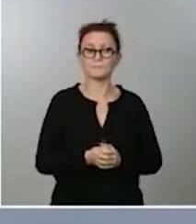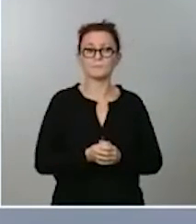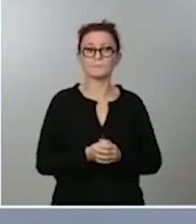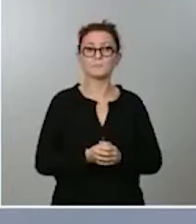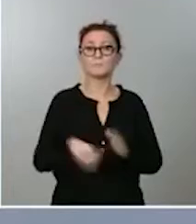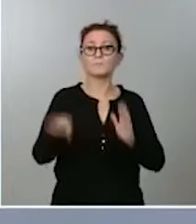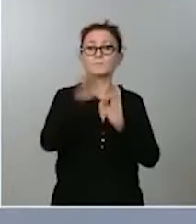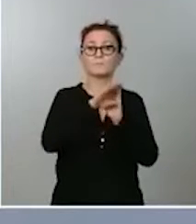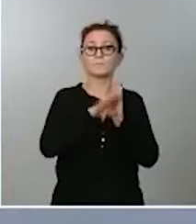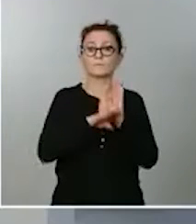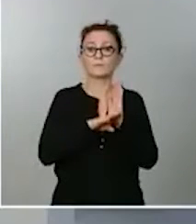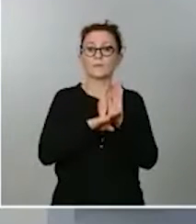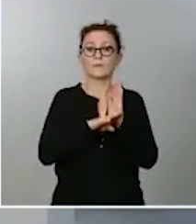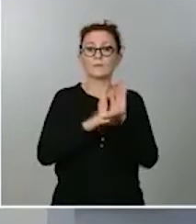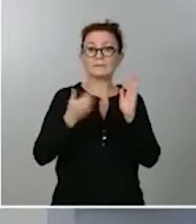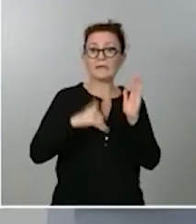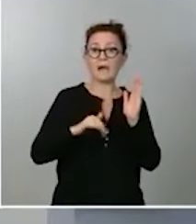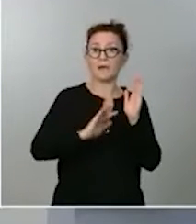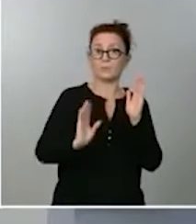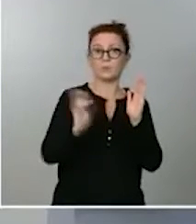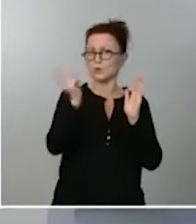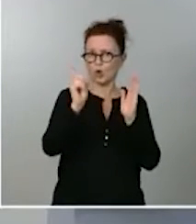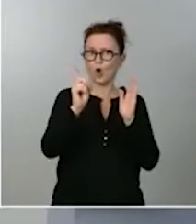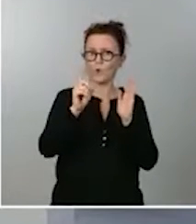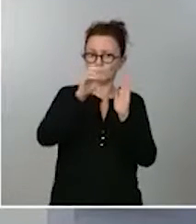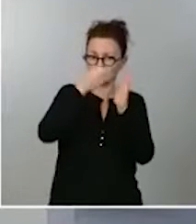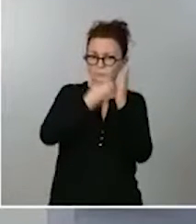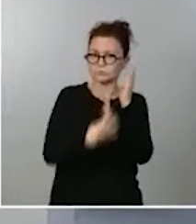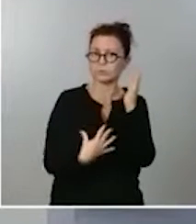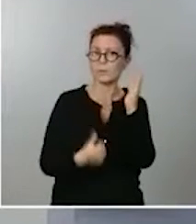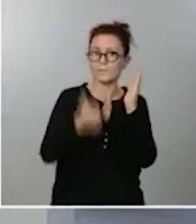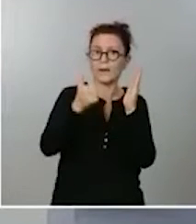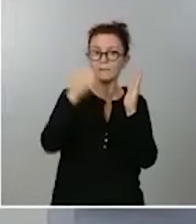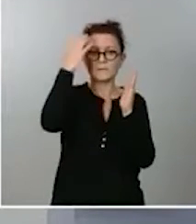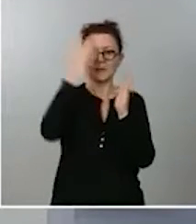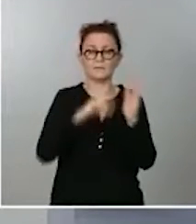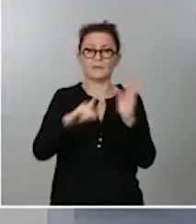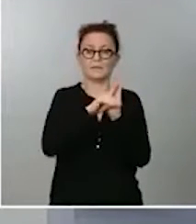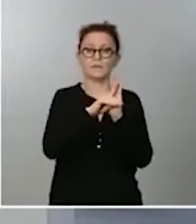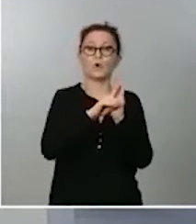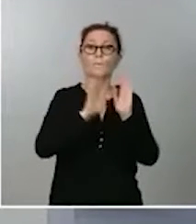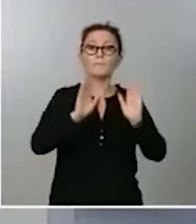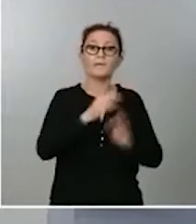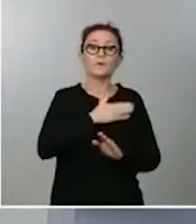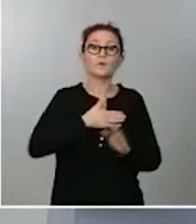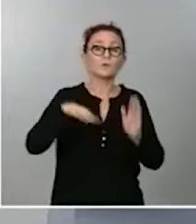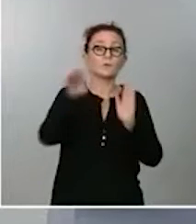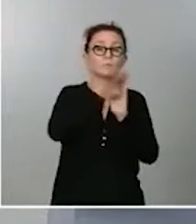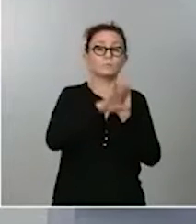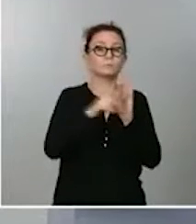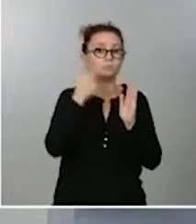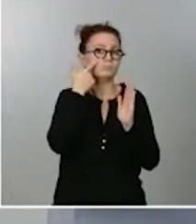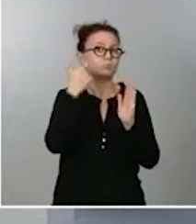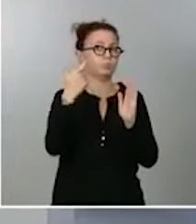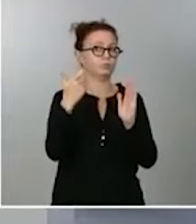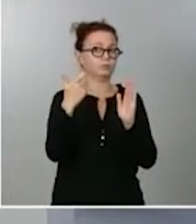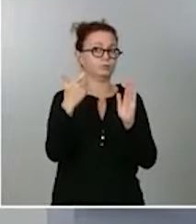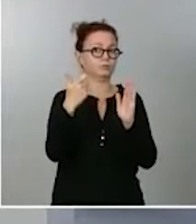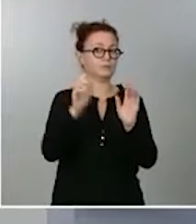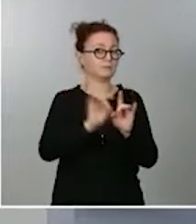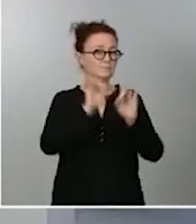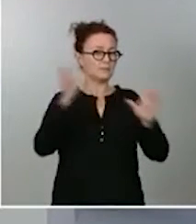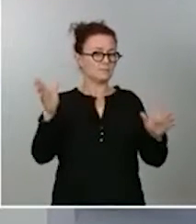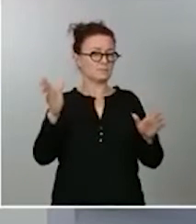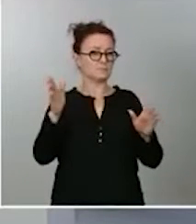agota el conjunto de las medidas recogidas en el Real Decreto, pero, sin duda, son representativas y son clarificadoras del espíritu de